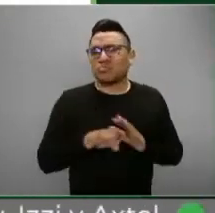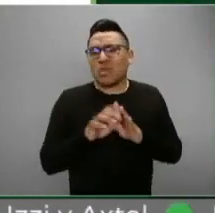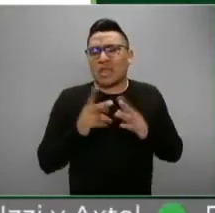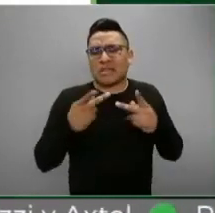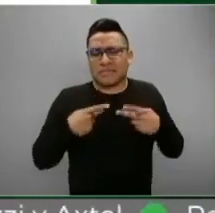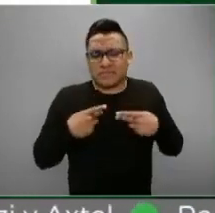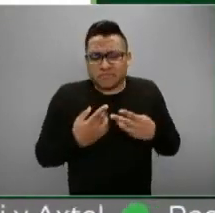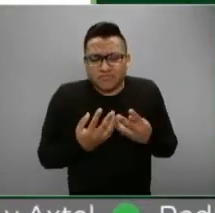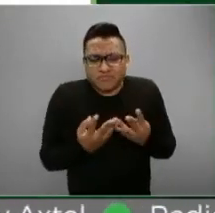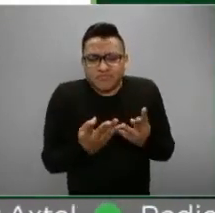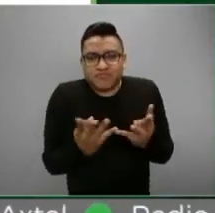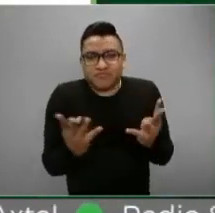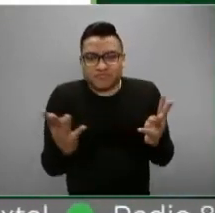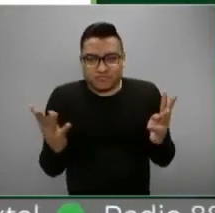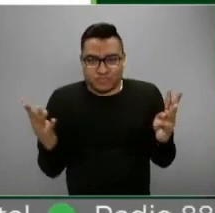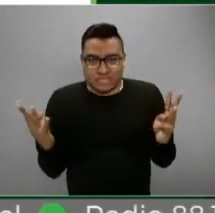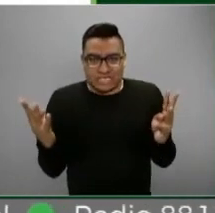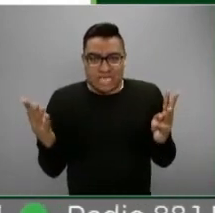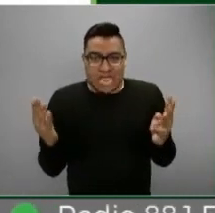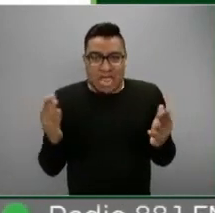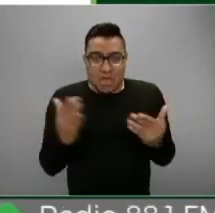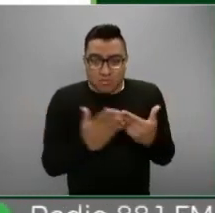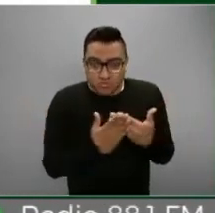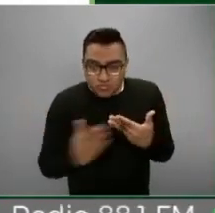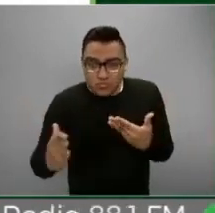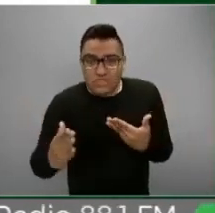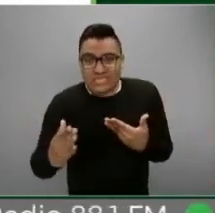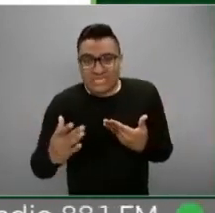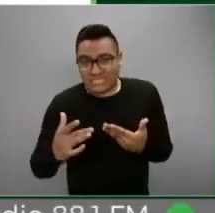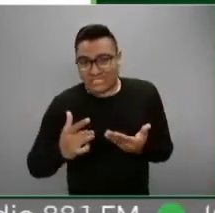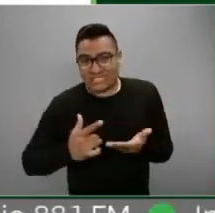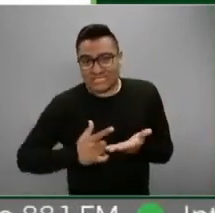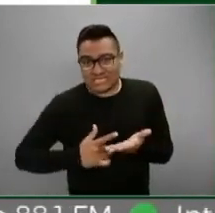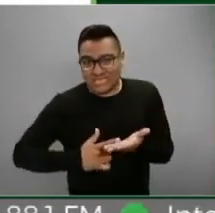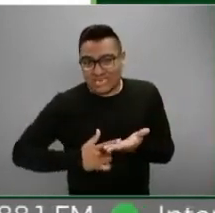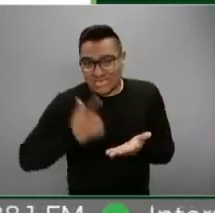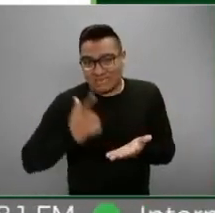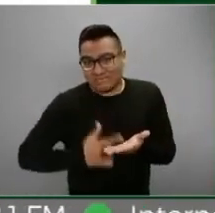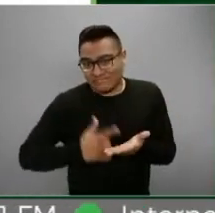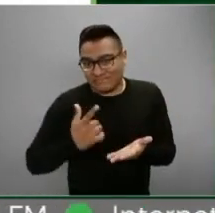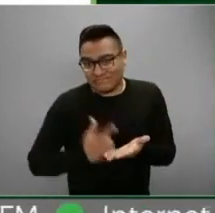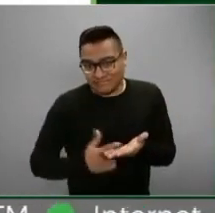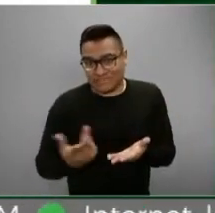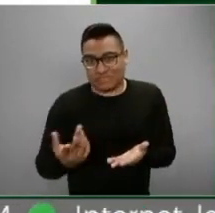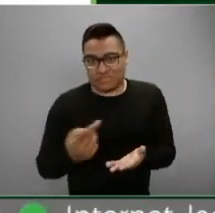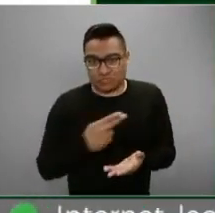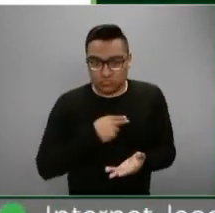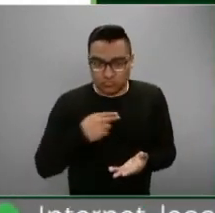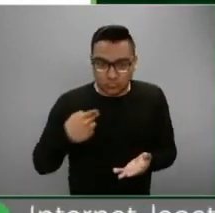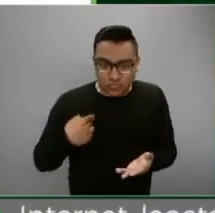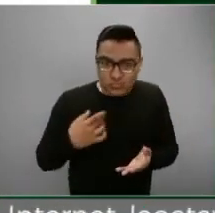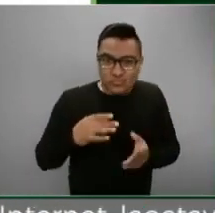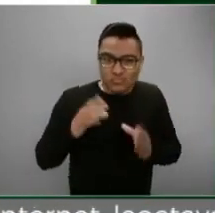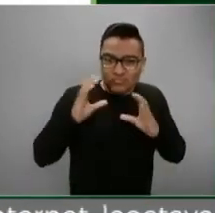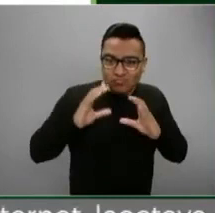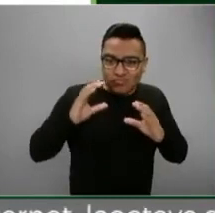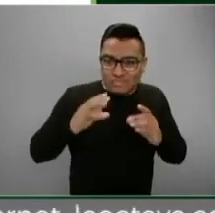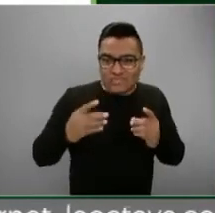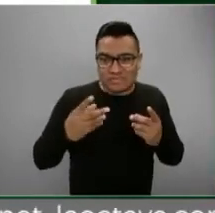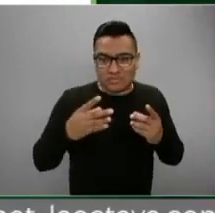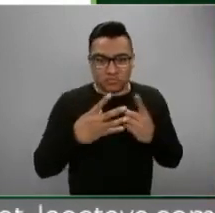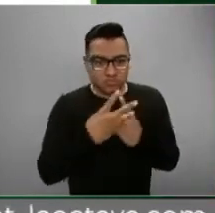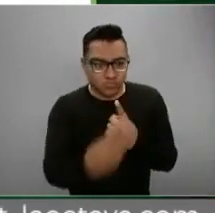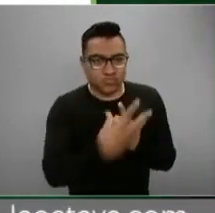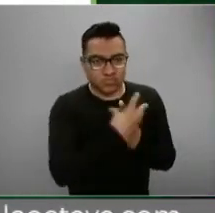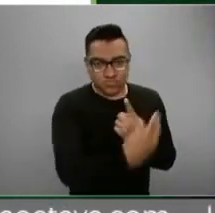de que estamos viviendo una etapa grave y que debemos prevenir el incremento en los números de contagio? La gente no está